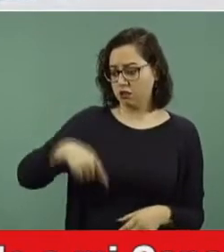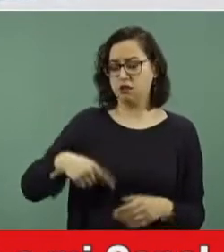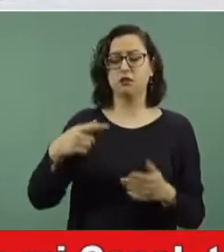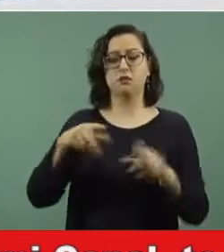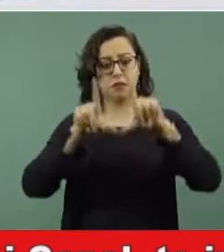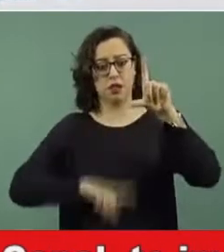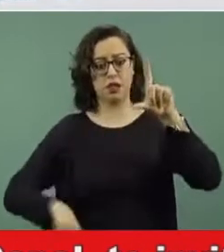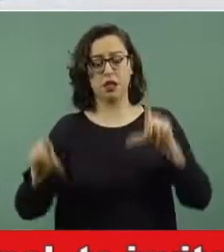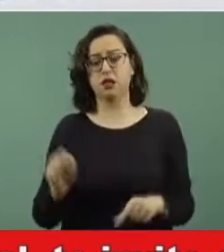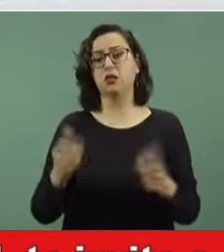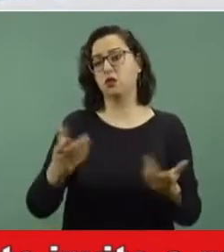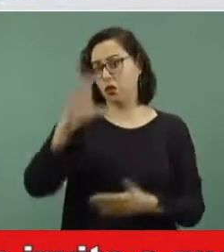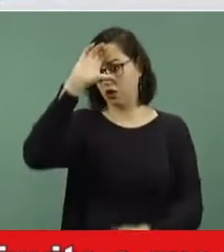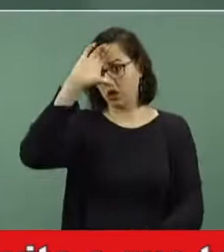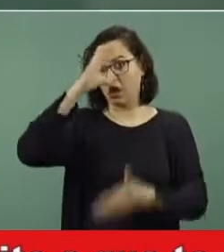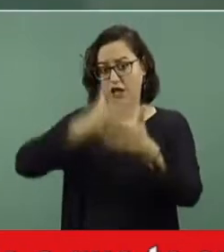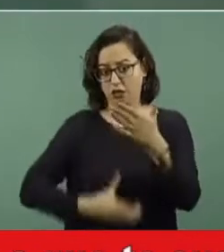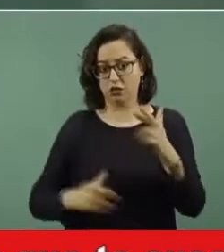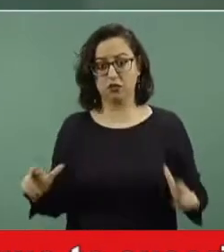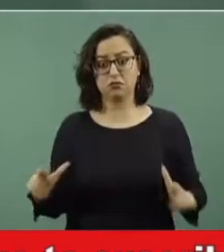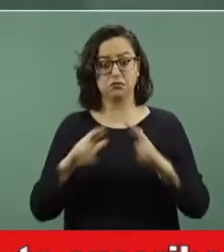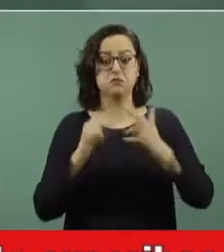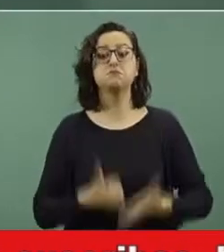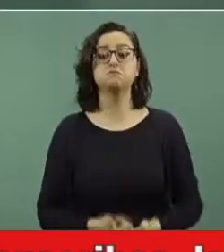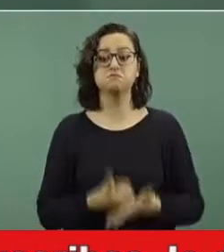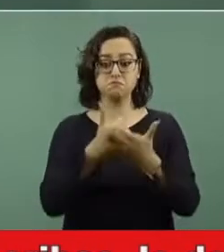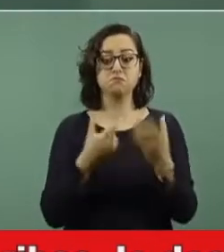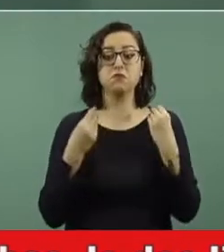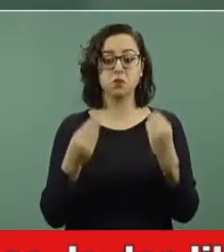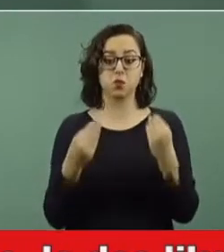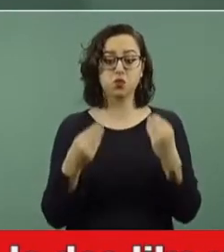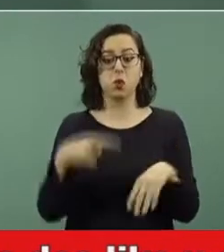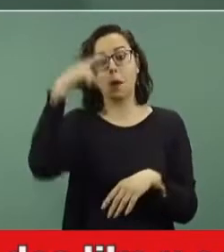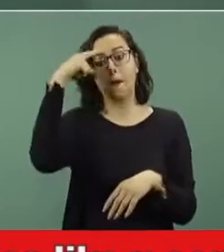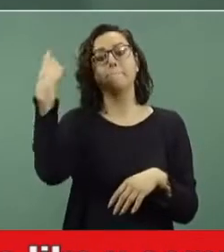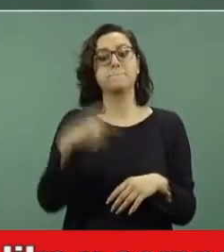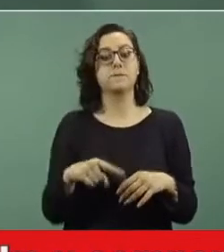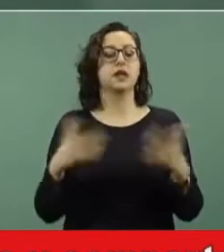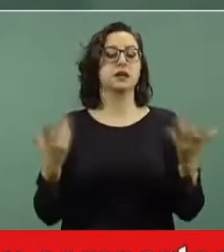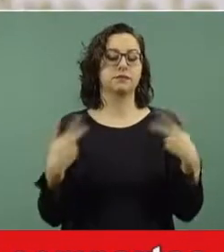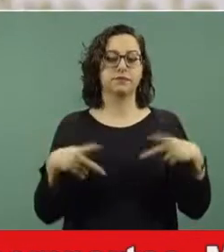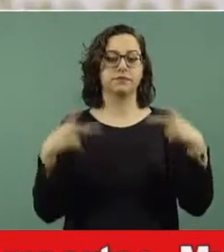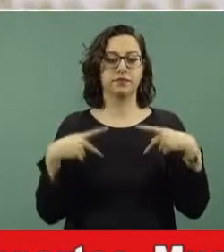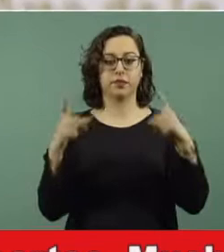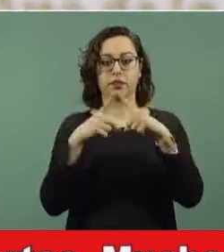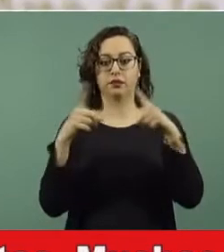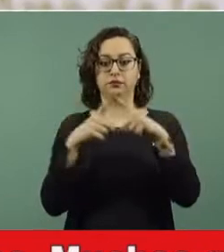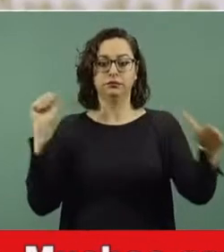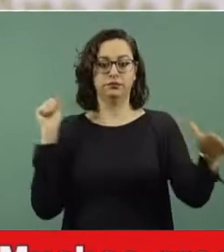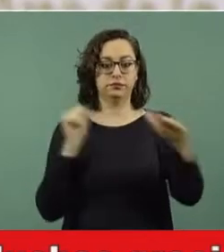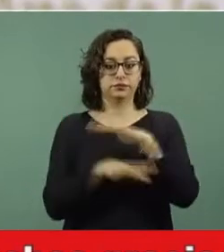conciencia de esto, nos ha ayudado mucho al país a mantener disminuida el aforo en los eventos